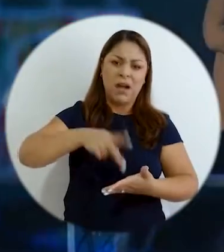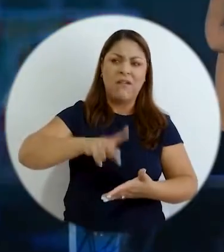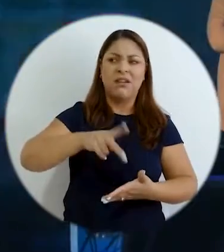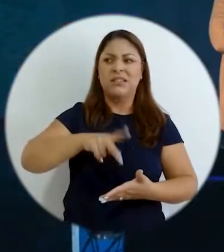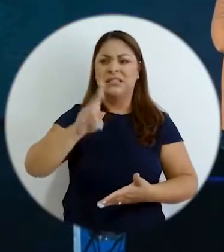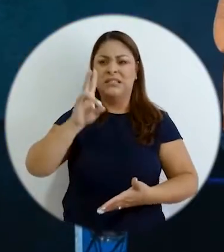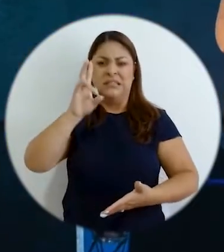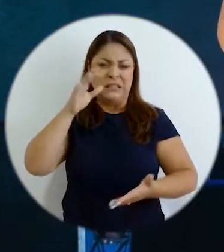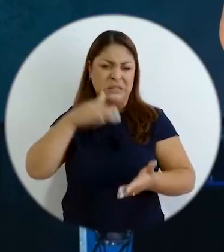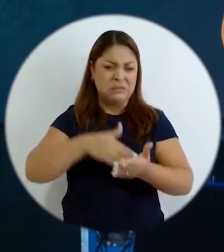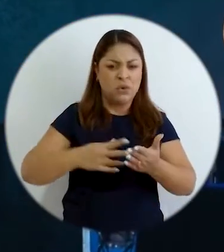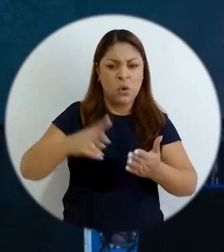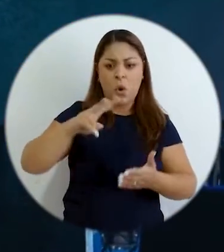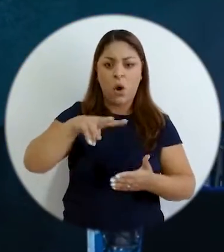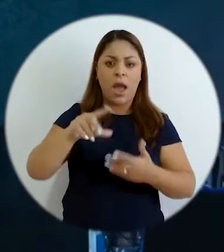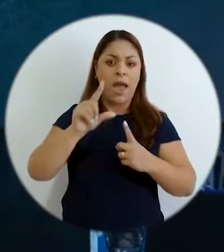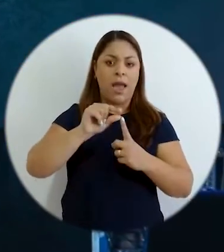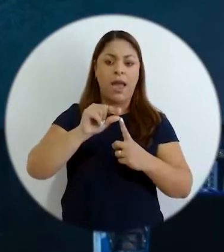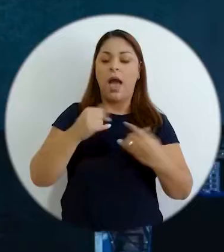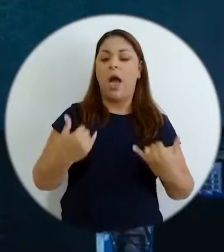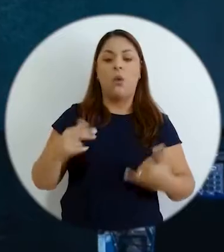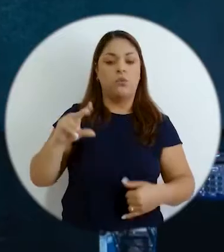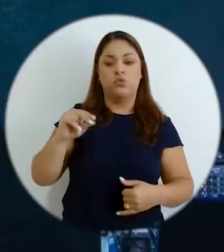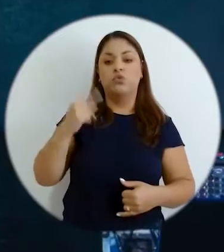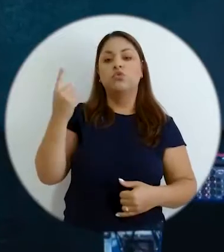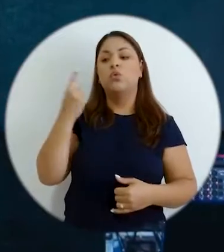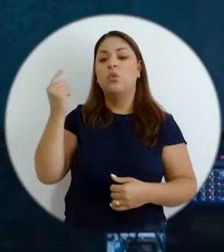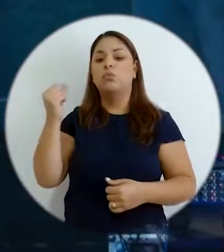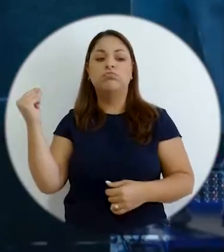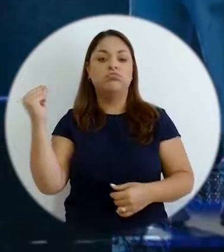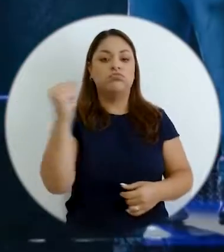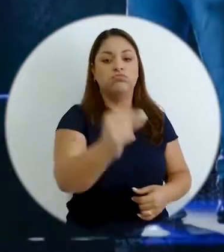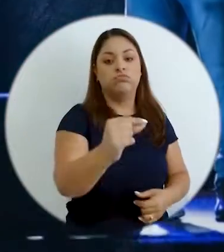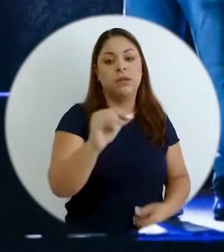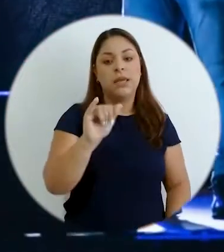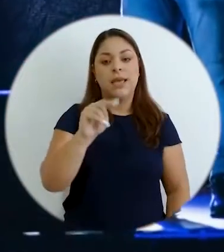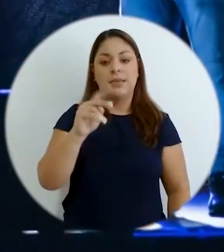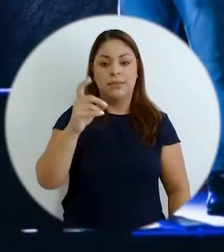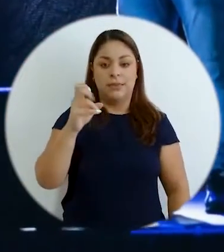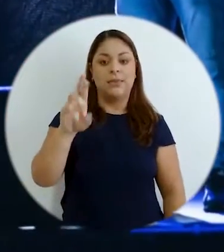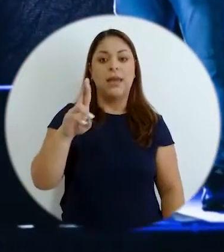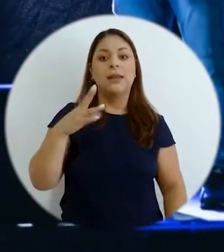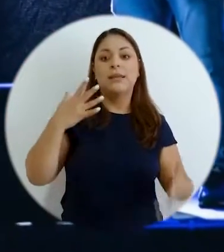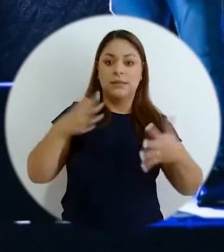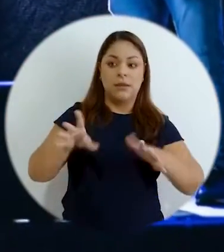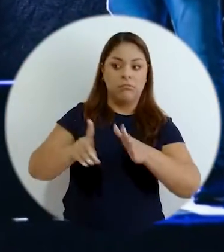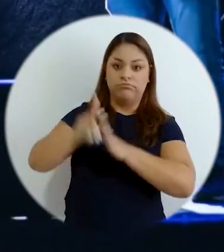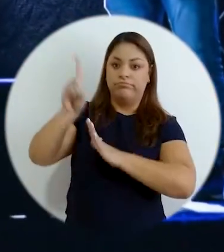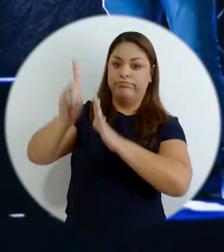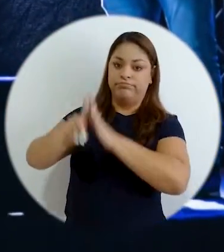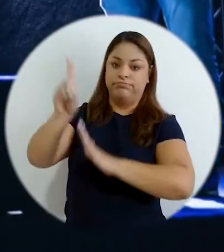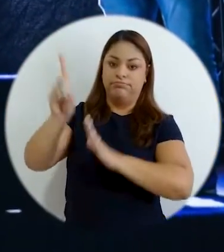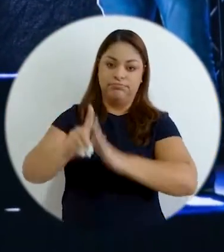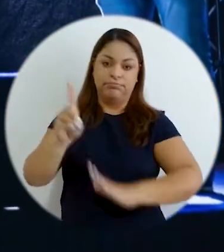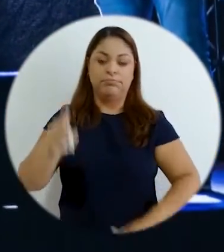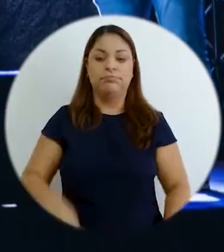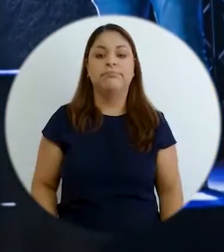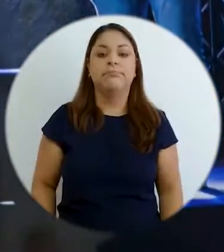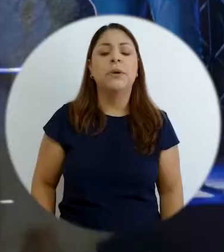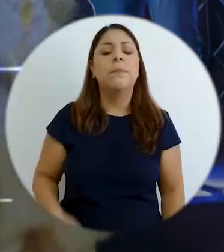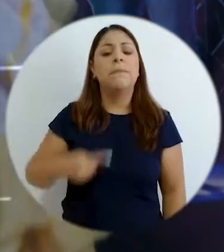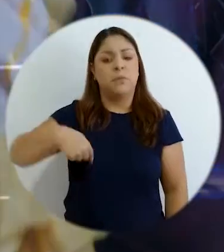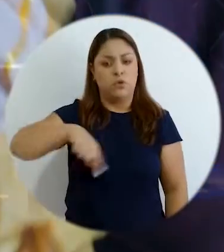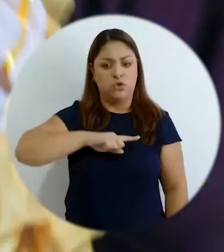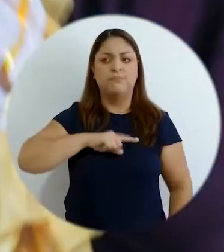pagaban 700 mil con la de alquiler y todo ahora lo que pagan nada más es un canon al INDER y hay todo un desarrollo en la parte productiva de